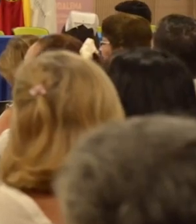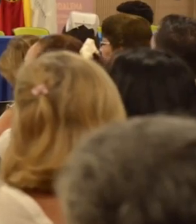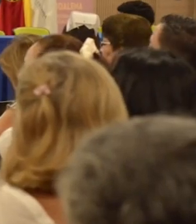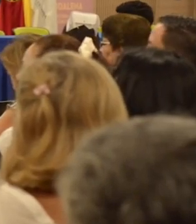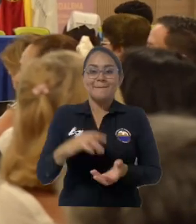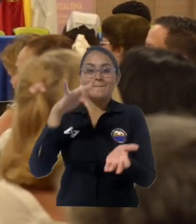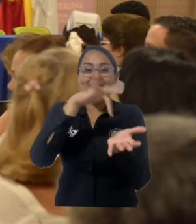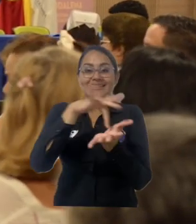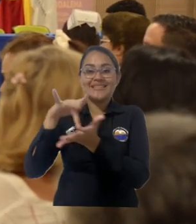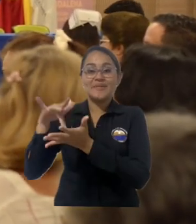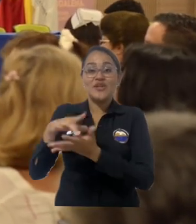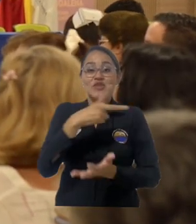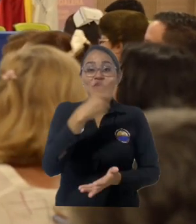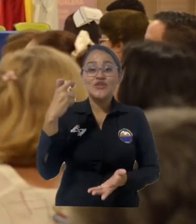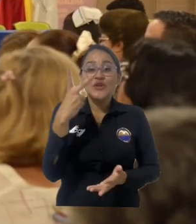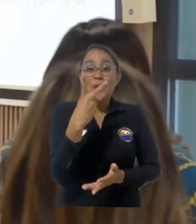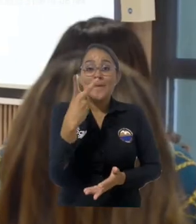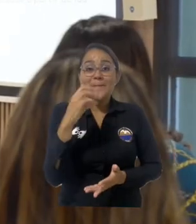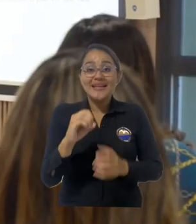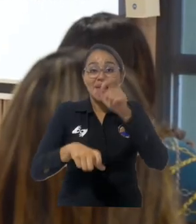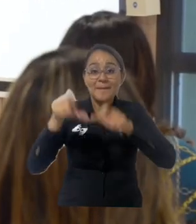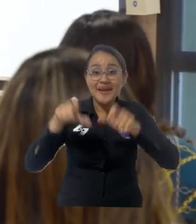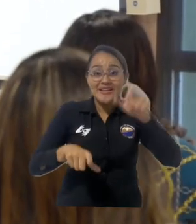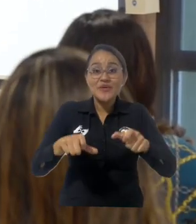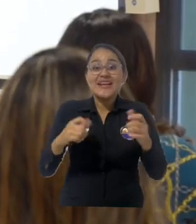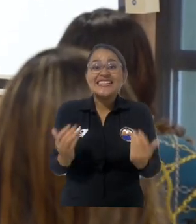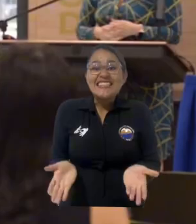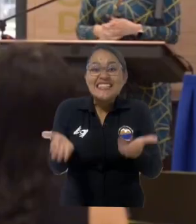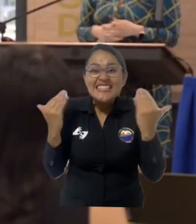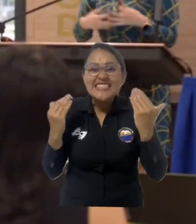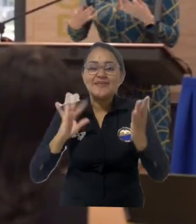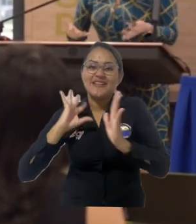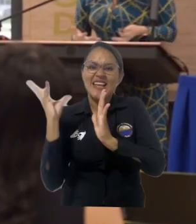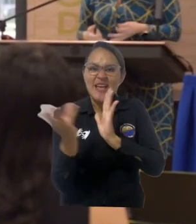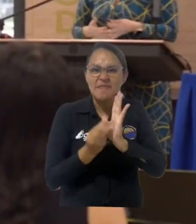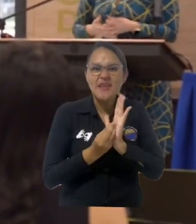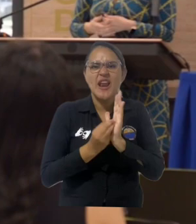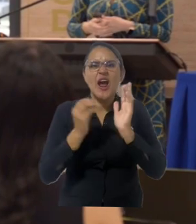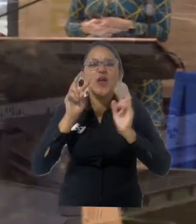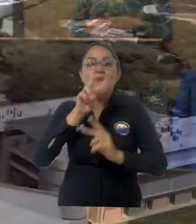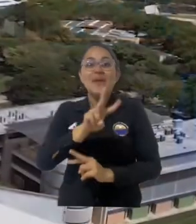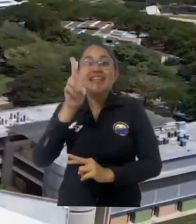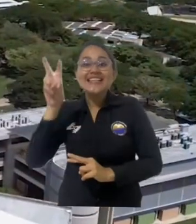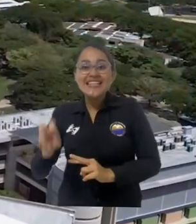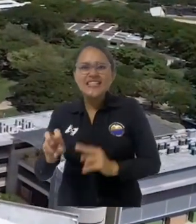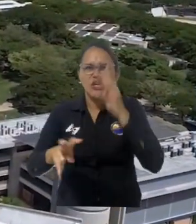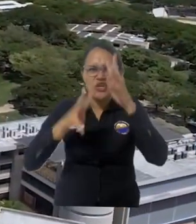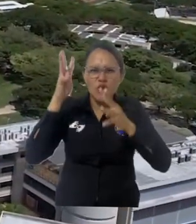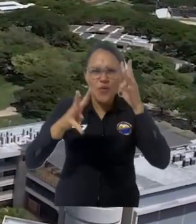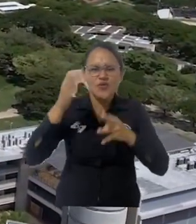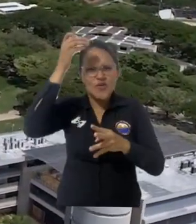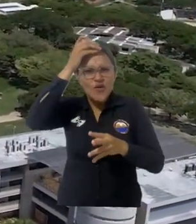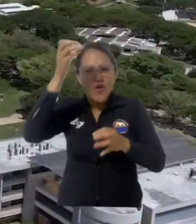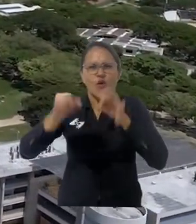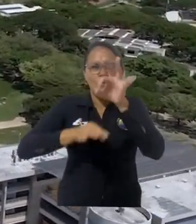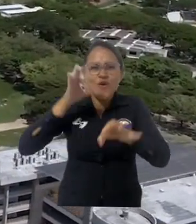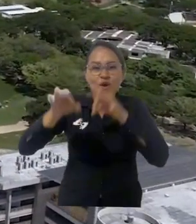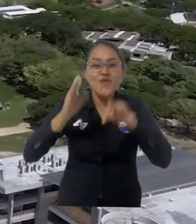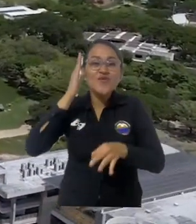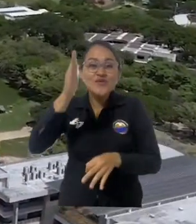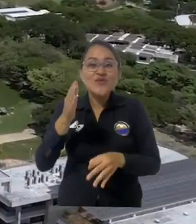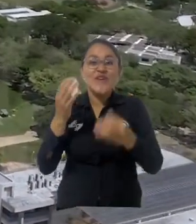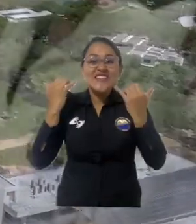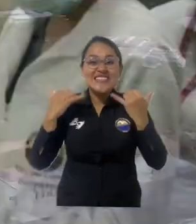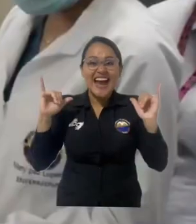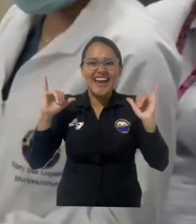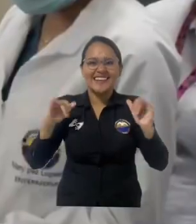Con la participación de 220 personas, entre docentes, estudiantes e investigadores, tuvo lugar en la Universidad del Magdalena